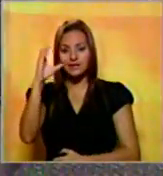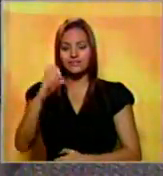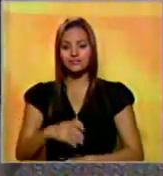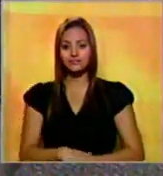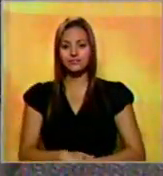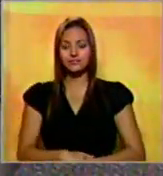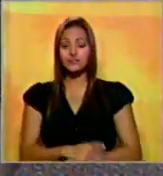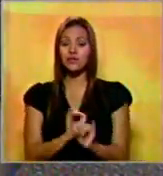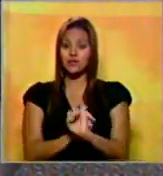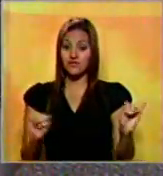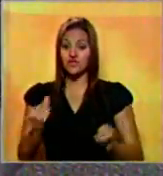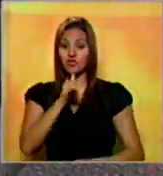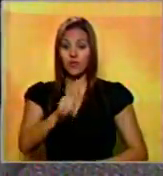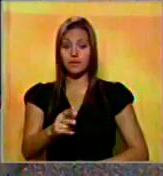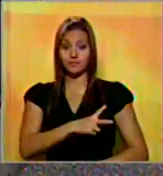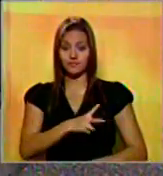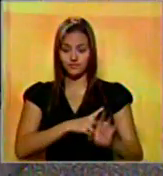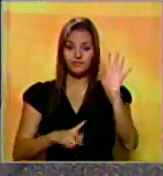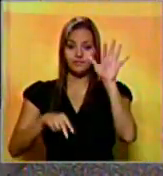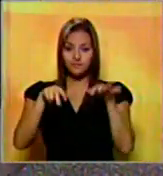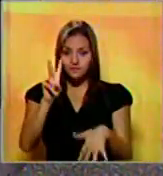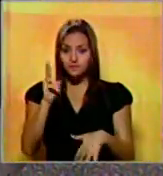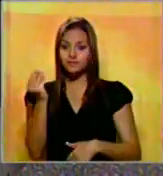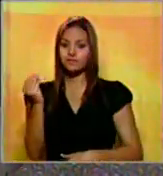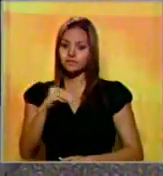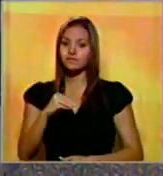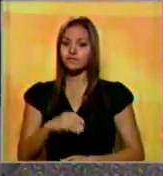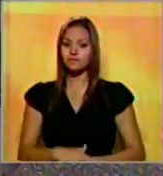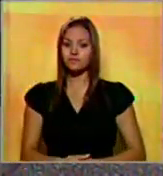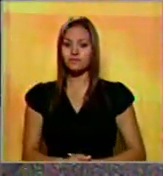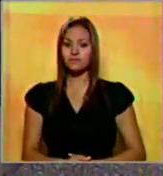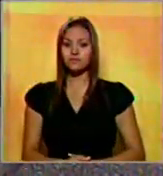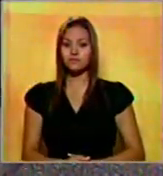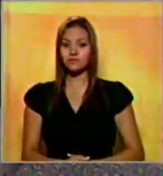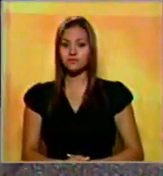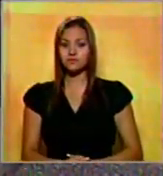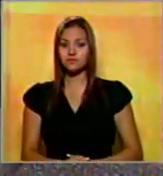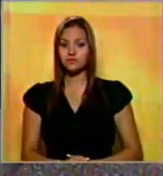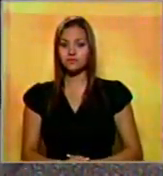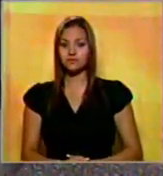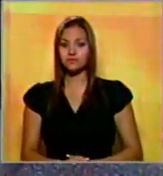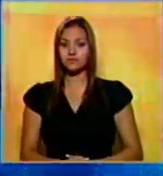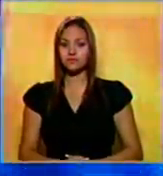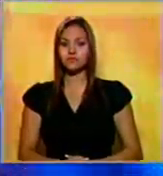Caracas. Es nuestro informe a esta hora del mediodía. Continúen con más de la emisión meridiana de su noticiero Benevisión.